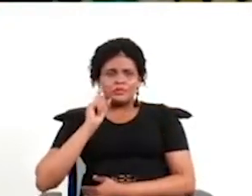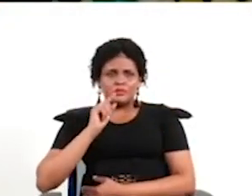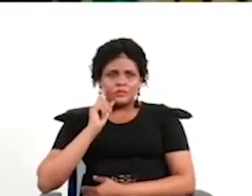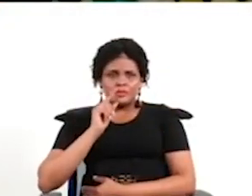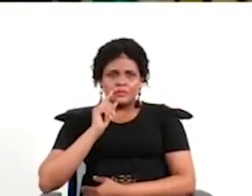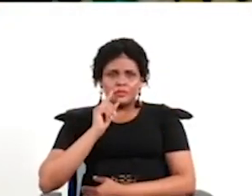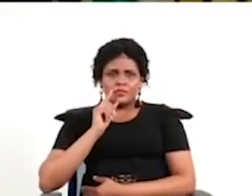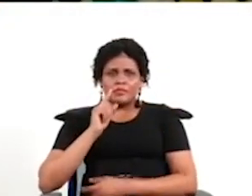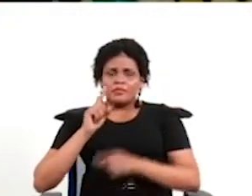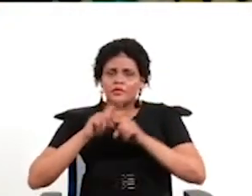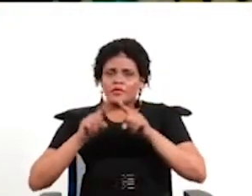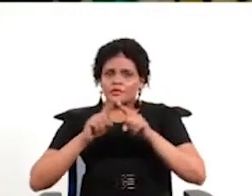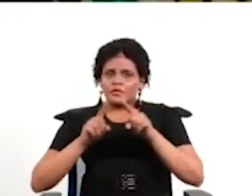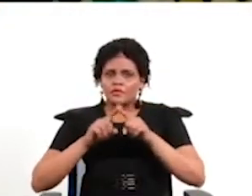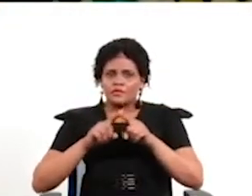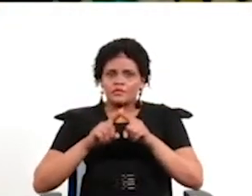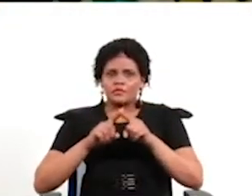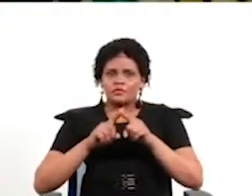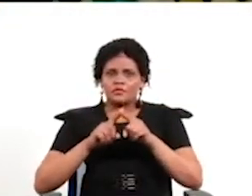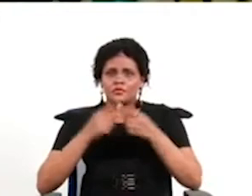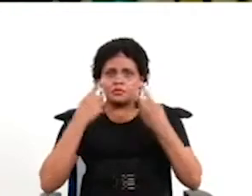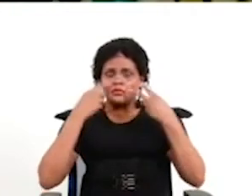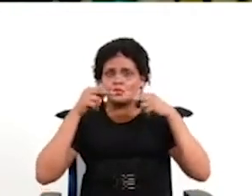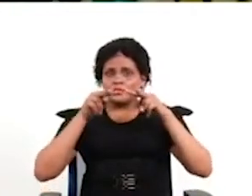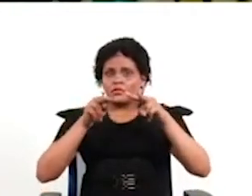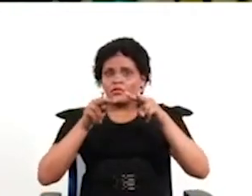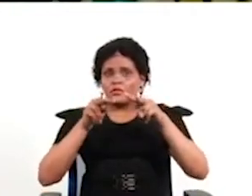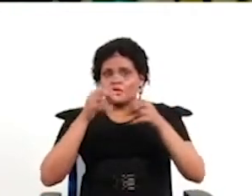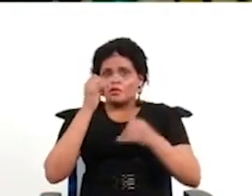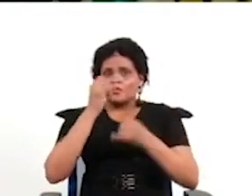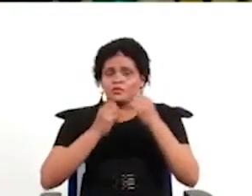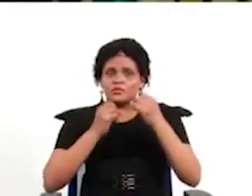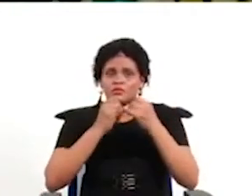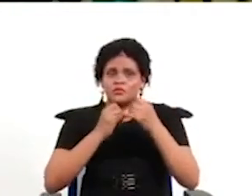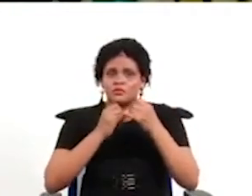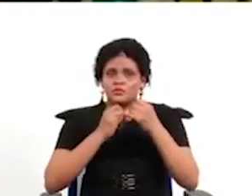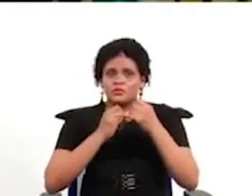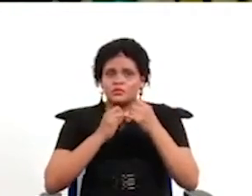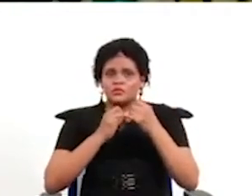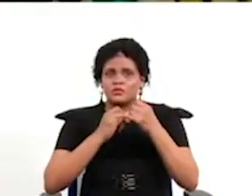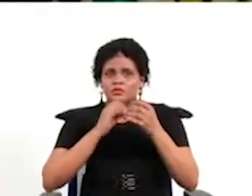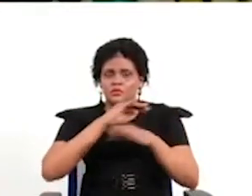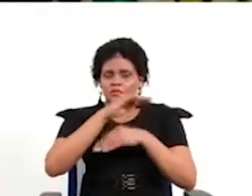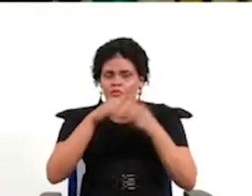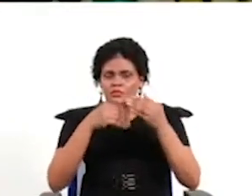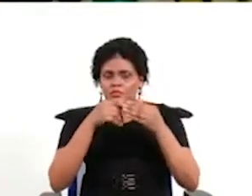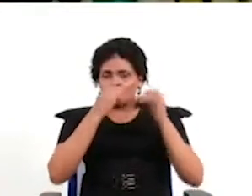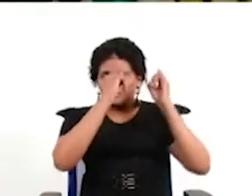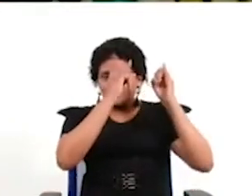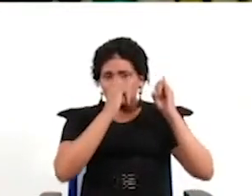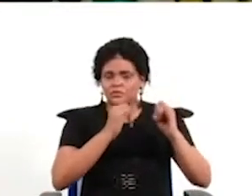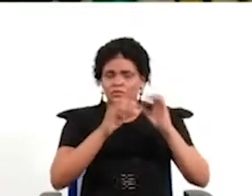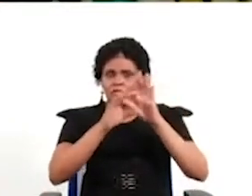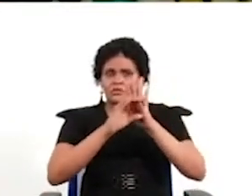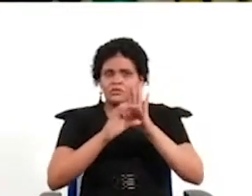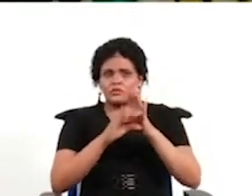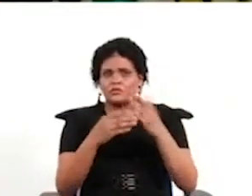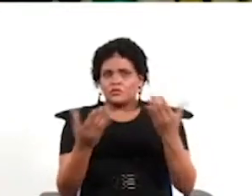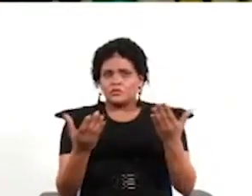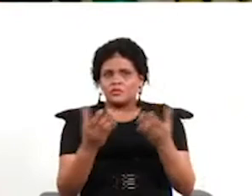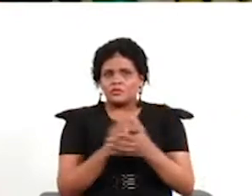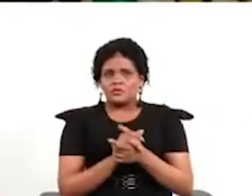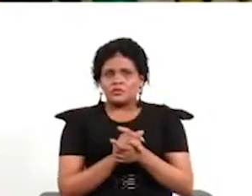verdad nada no tenemos evidencia empírica alguna que sugiera que vamos a ir hacia esa situación de caos porque